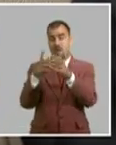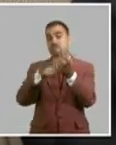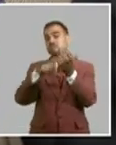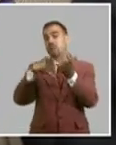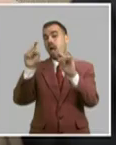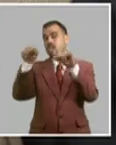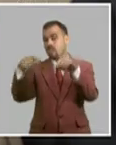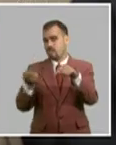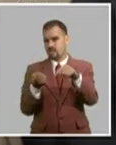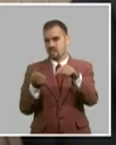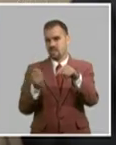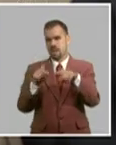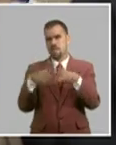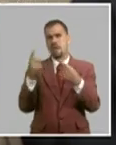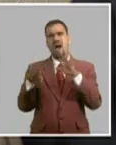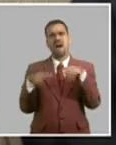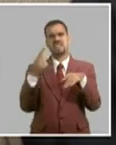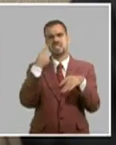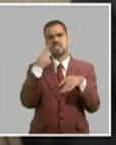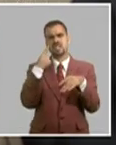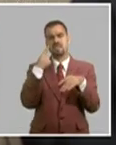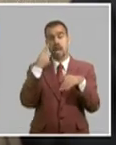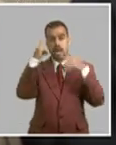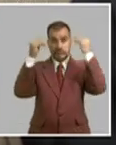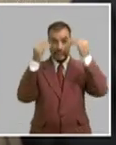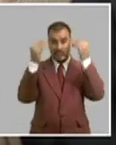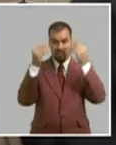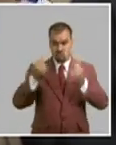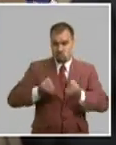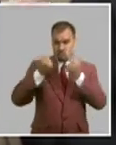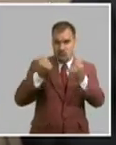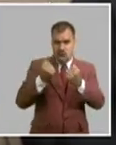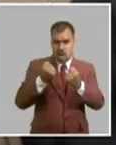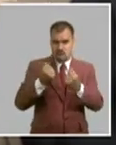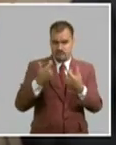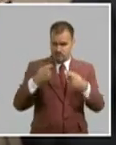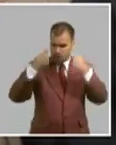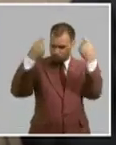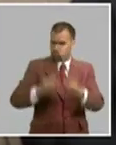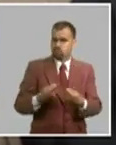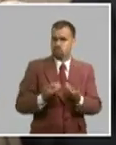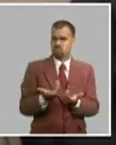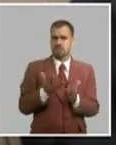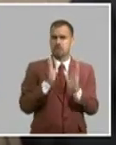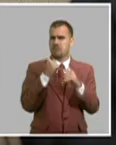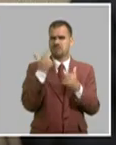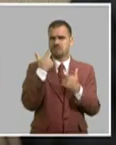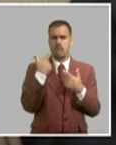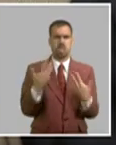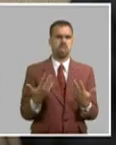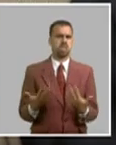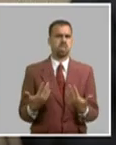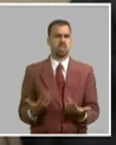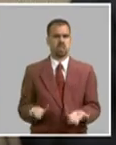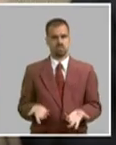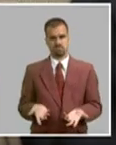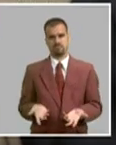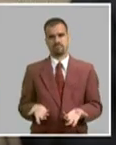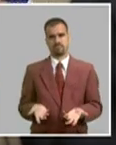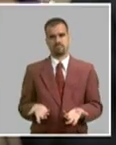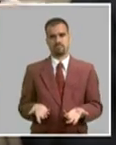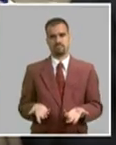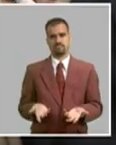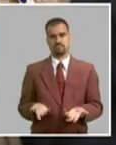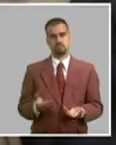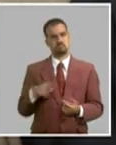ha habido blandenguería a la hora de hacer los análisis y a la hora de decidir cuáles son las medidas a aplicar a la militancia. Y